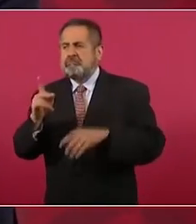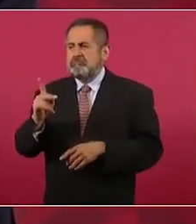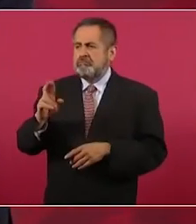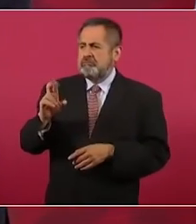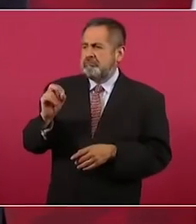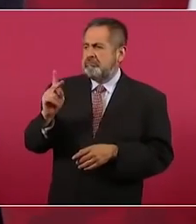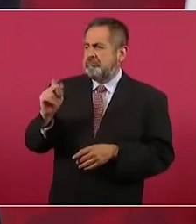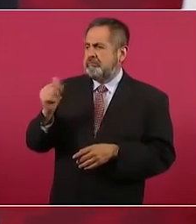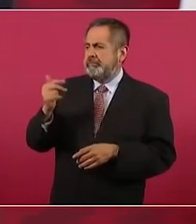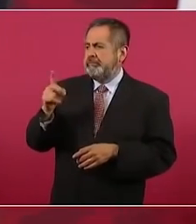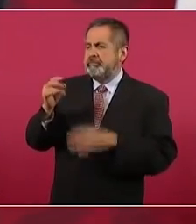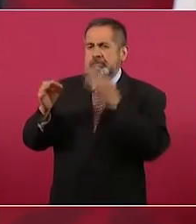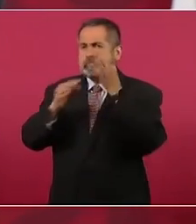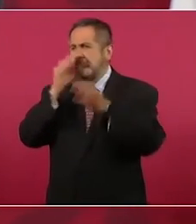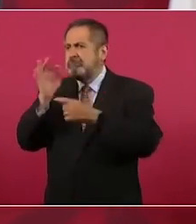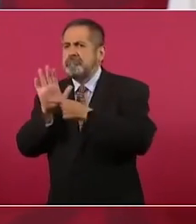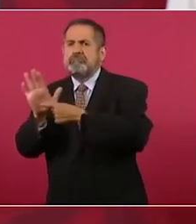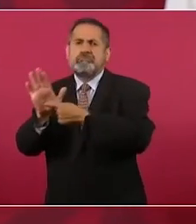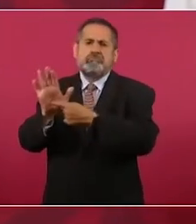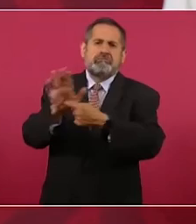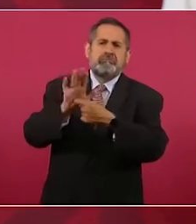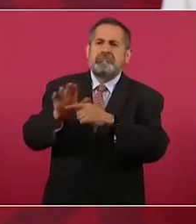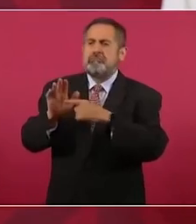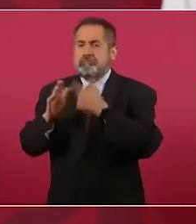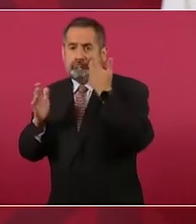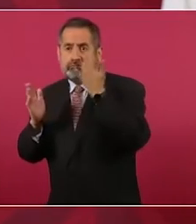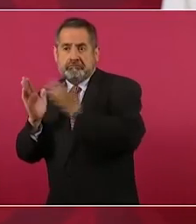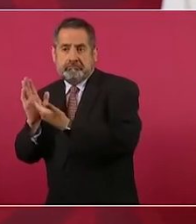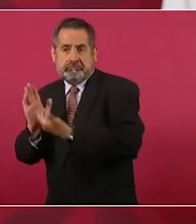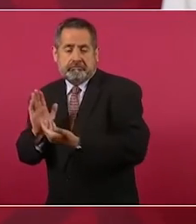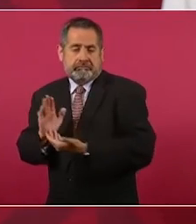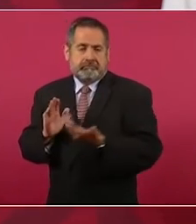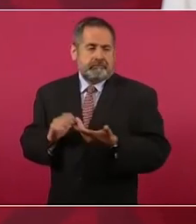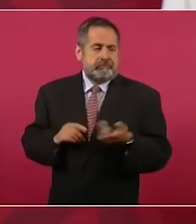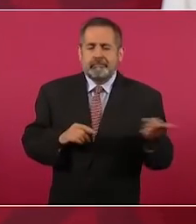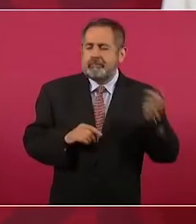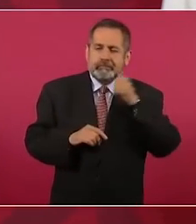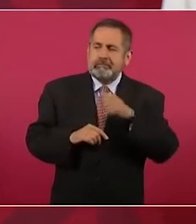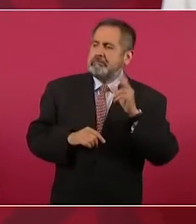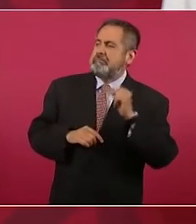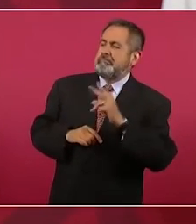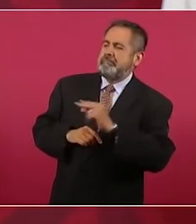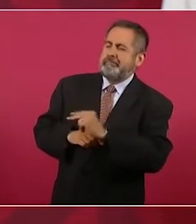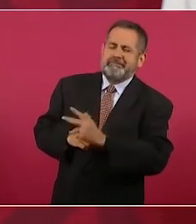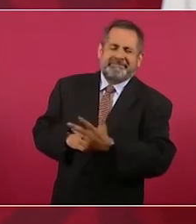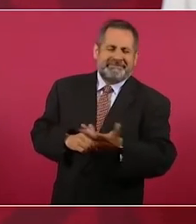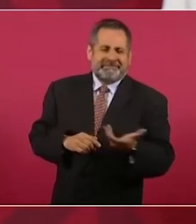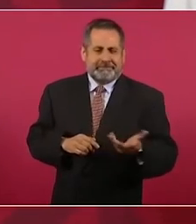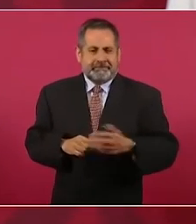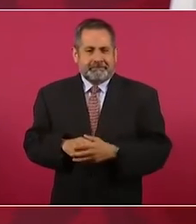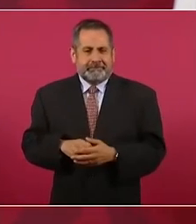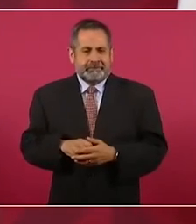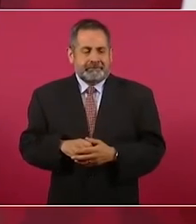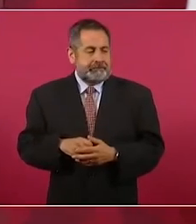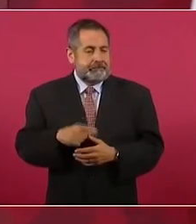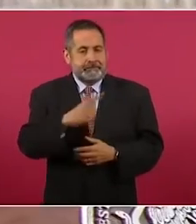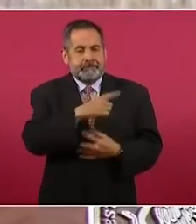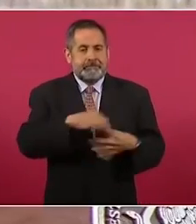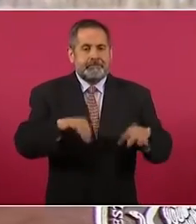se habla de que en la comunicación lo que se tiene que dar es